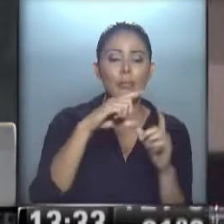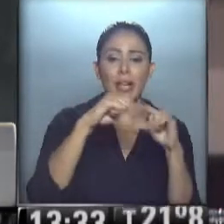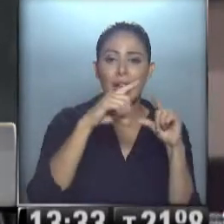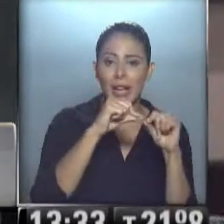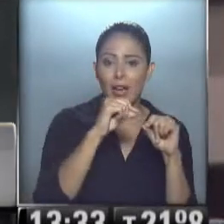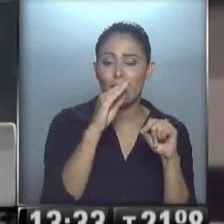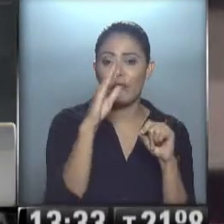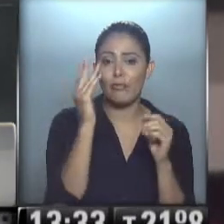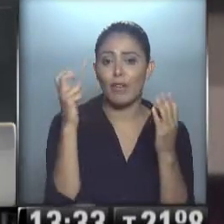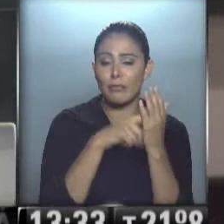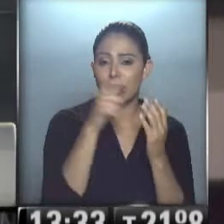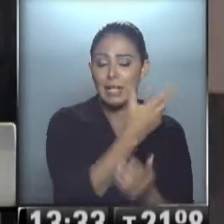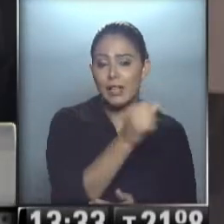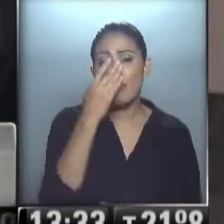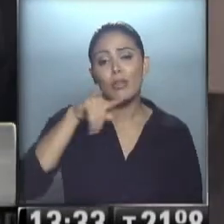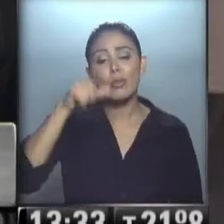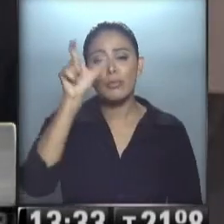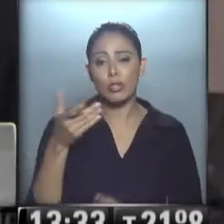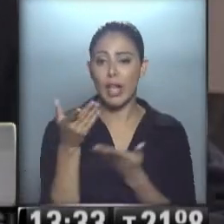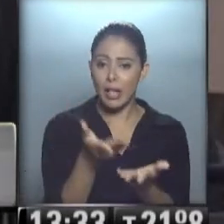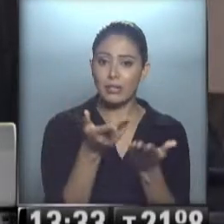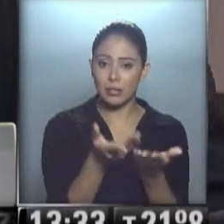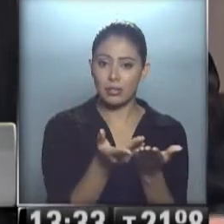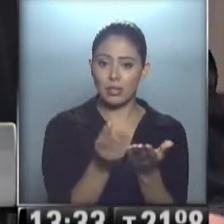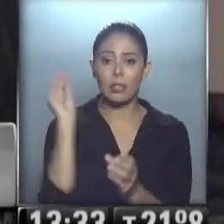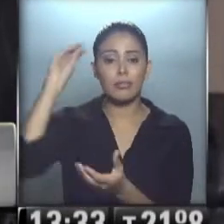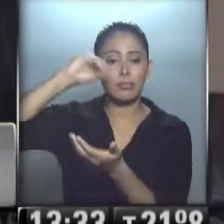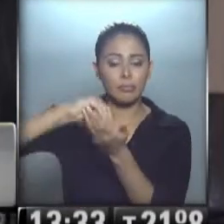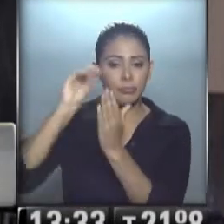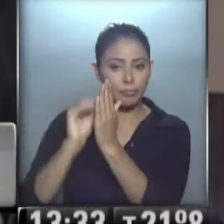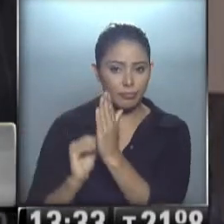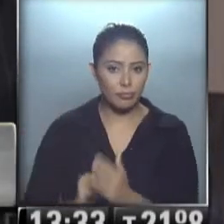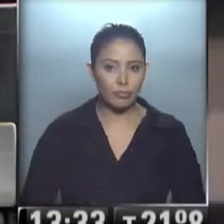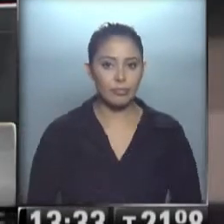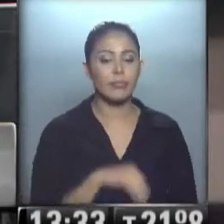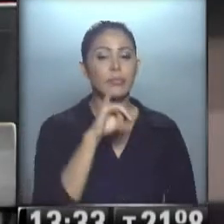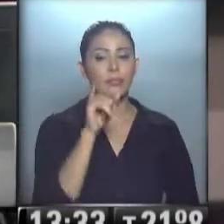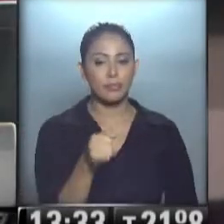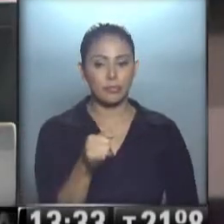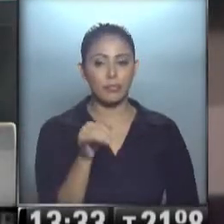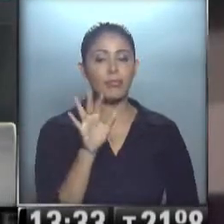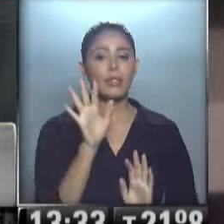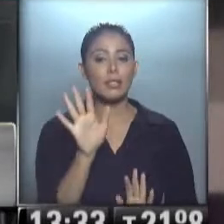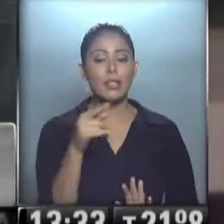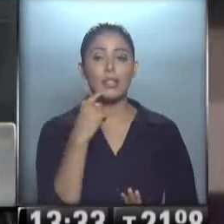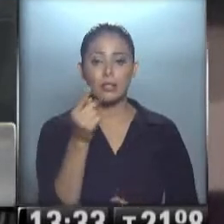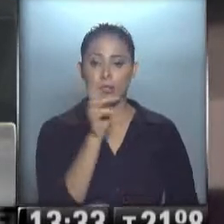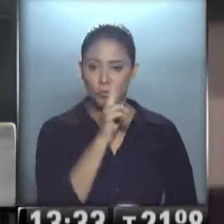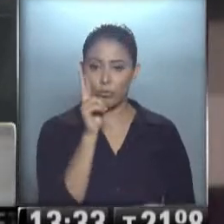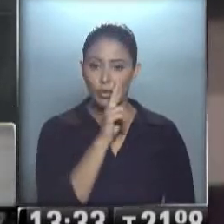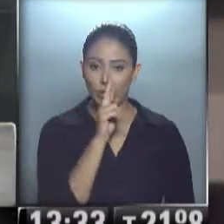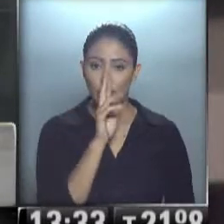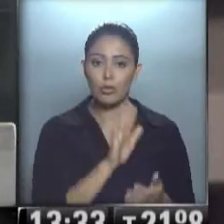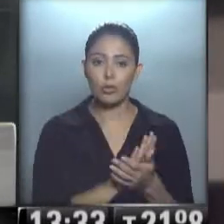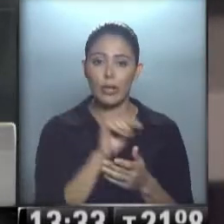y luego un asistente de la ANSES le ingresó a la moratoria. Efectivamente, tal cual dice Zulma respecto